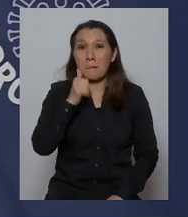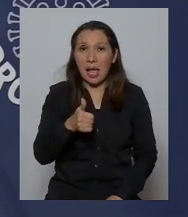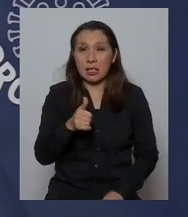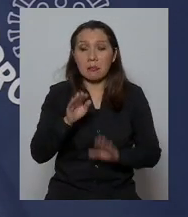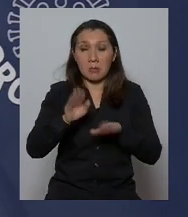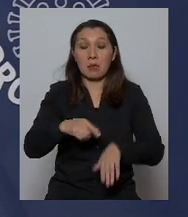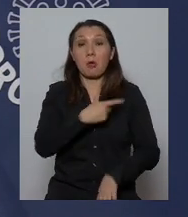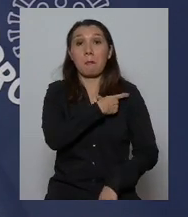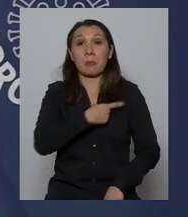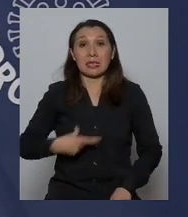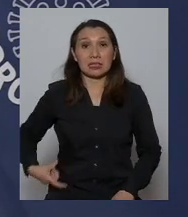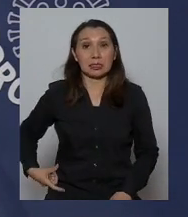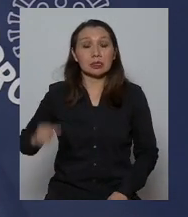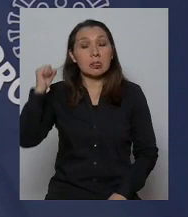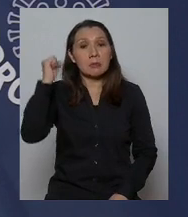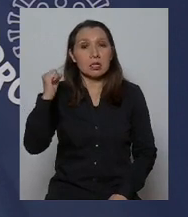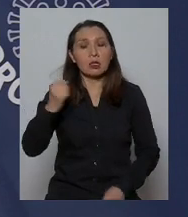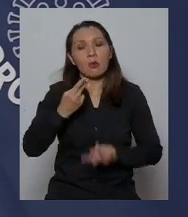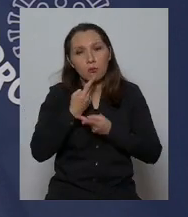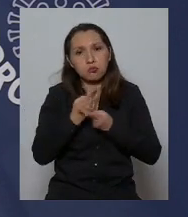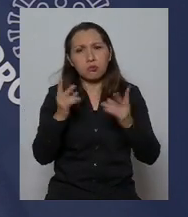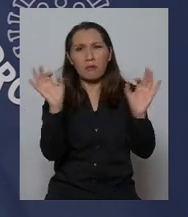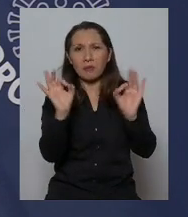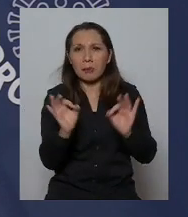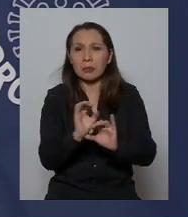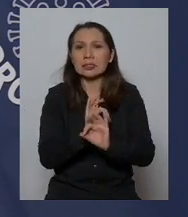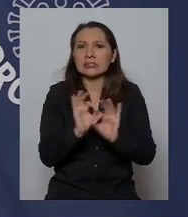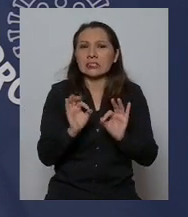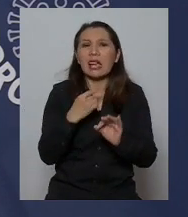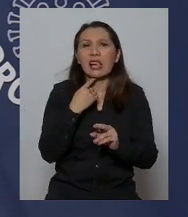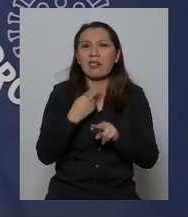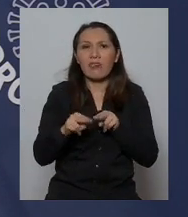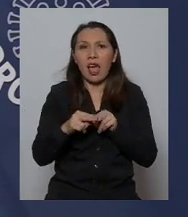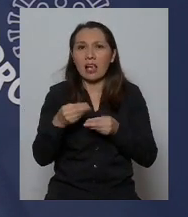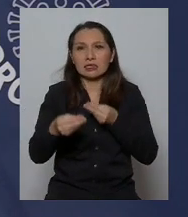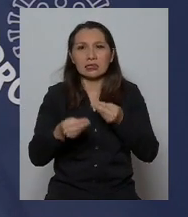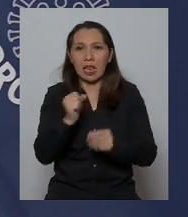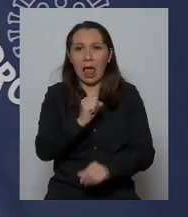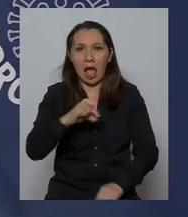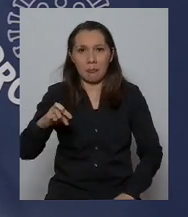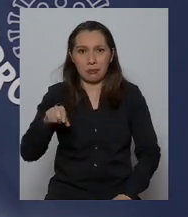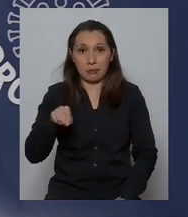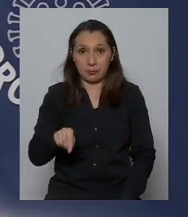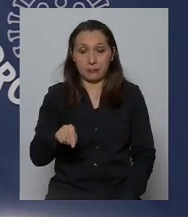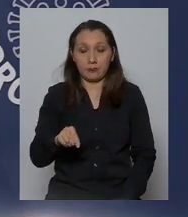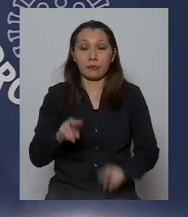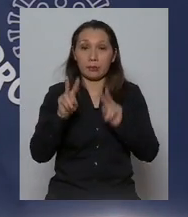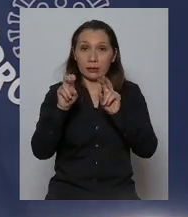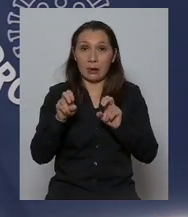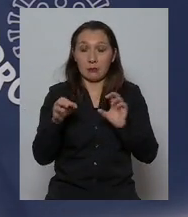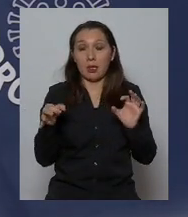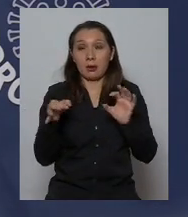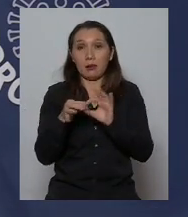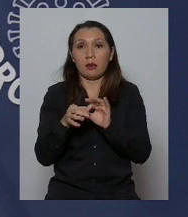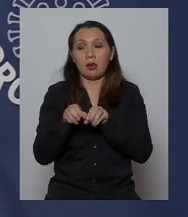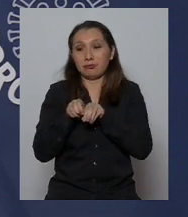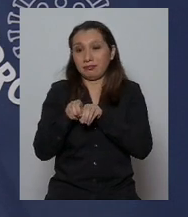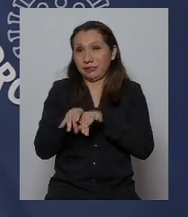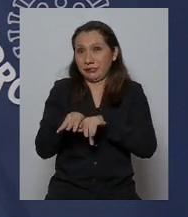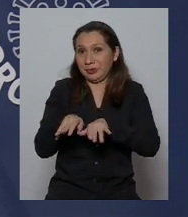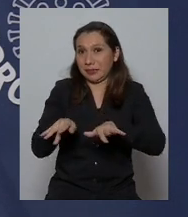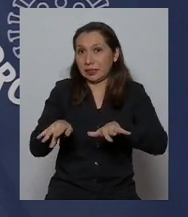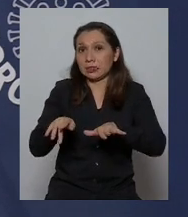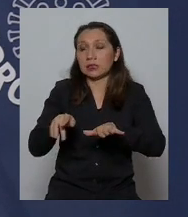el mismo presidente Sebastián Piñera va a entregar detalles de su funcionamiento en relación al brote